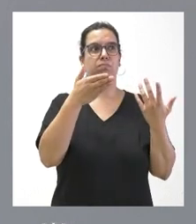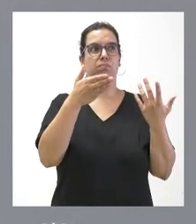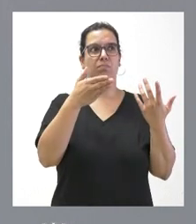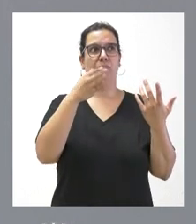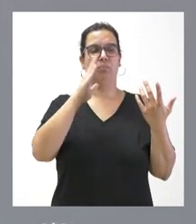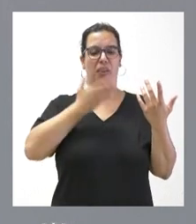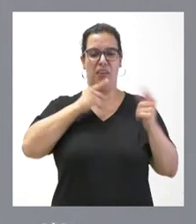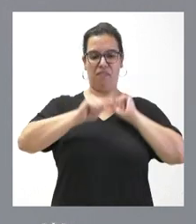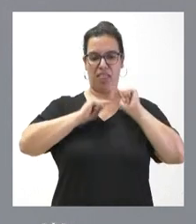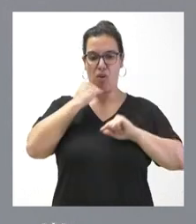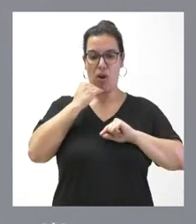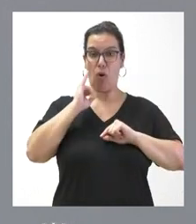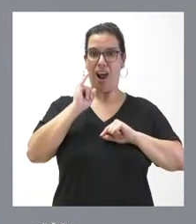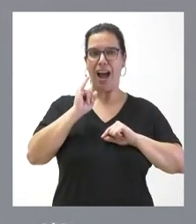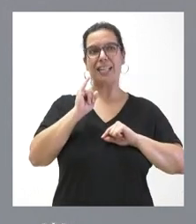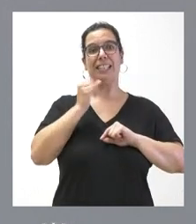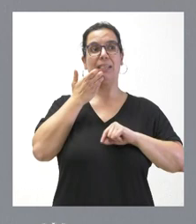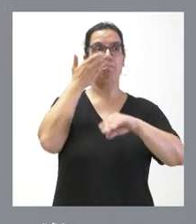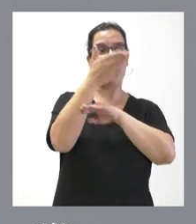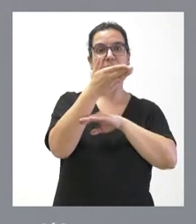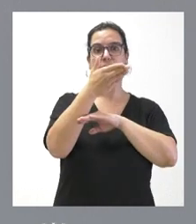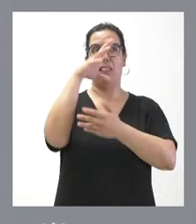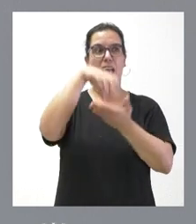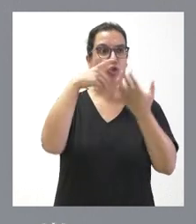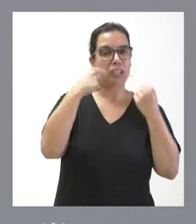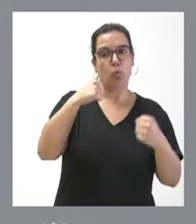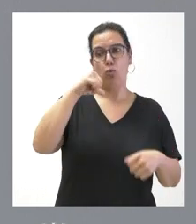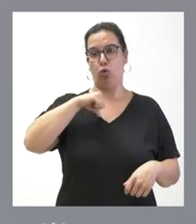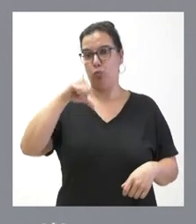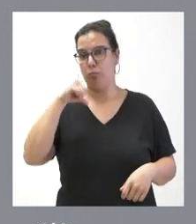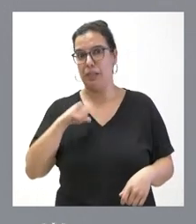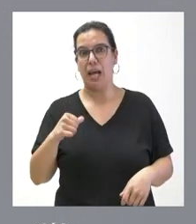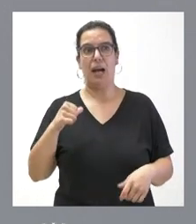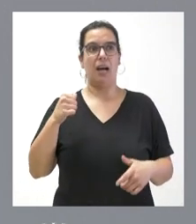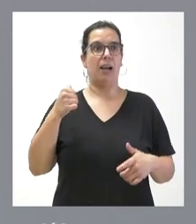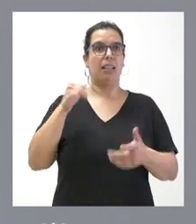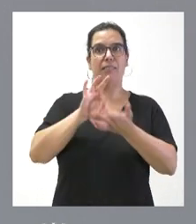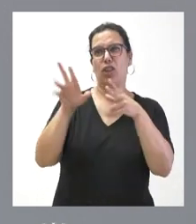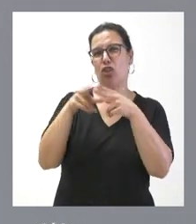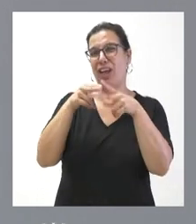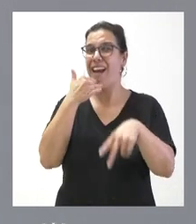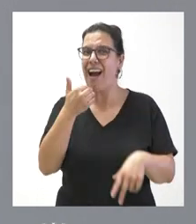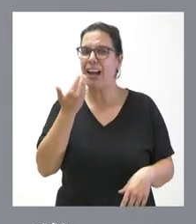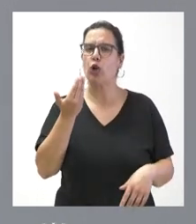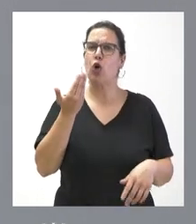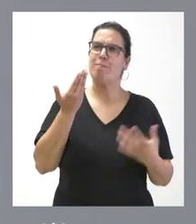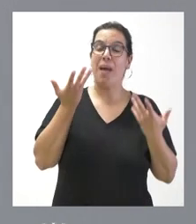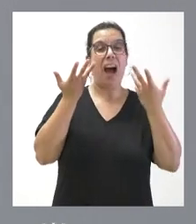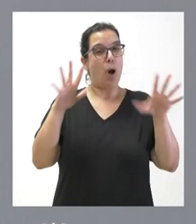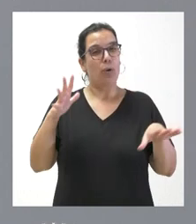respiratoria a algún centro sanitario o a algún centro de servicios sociales, que, aun no siendo